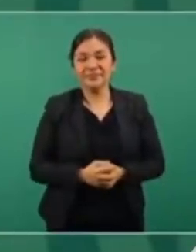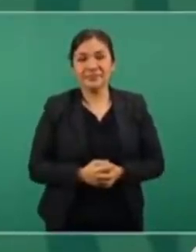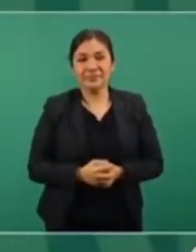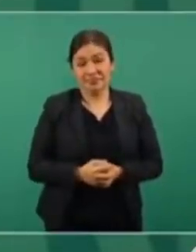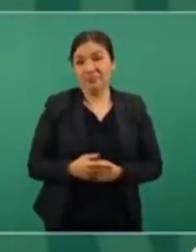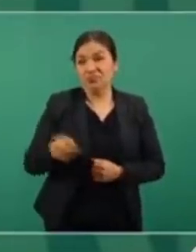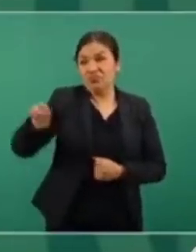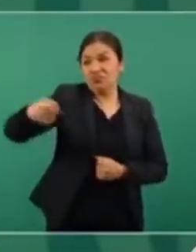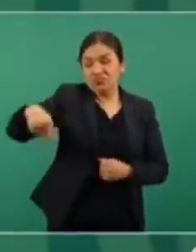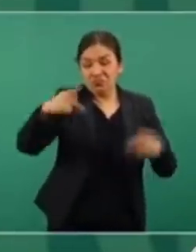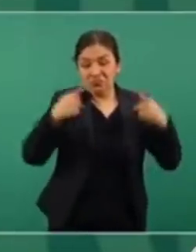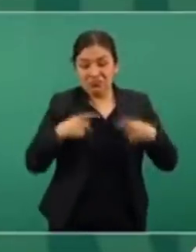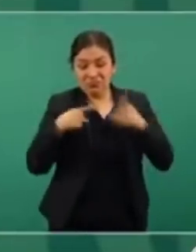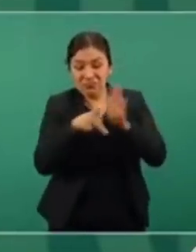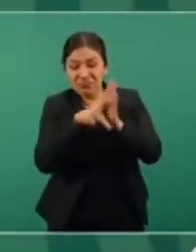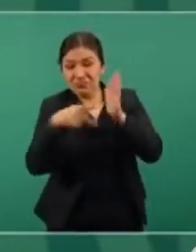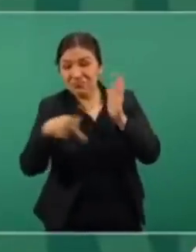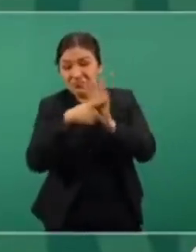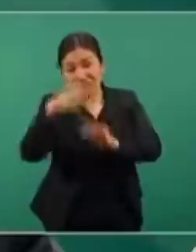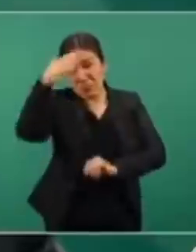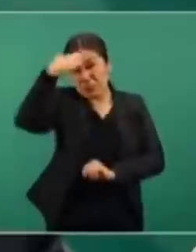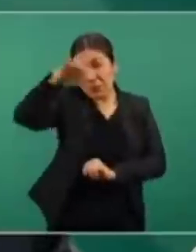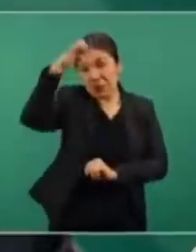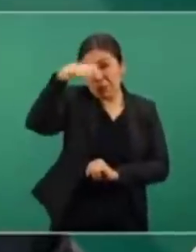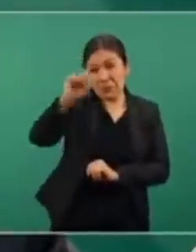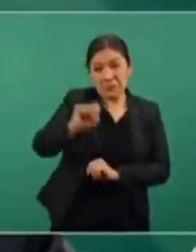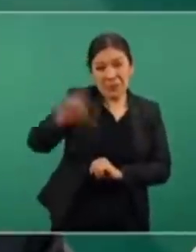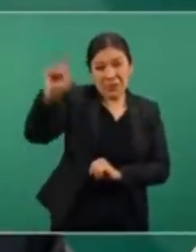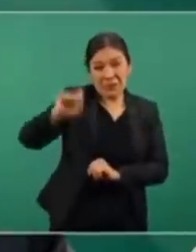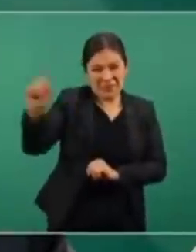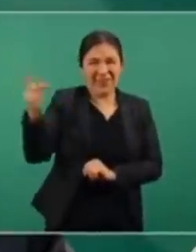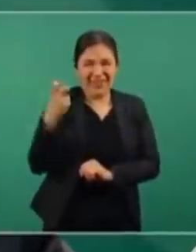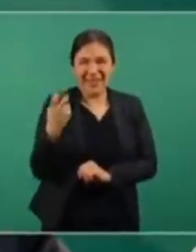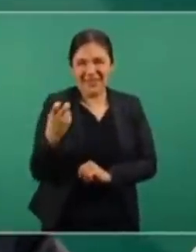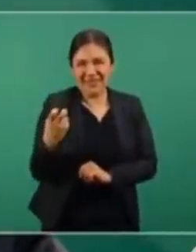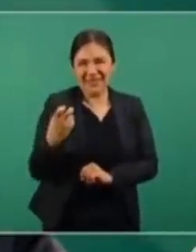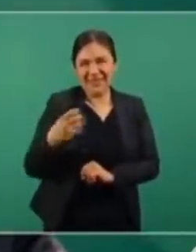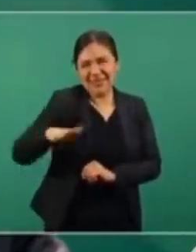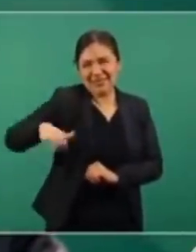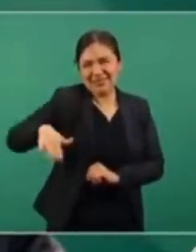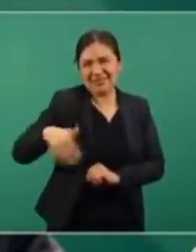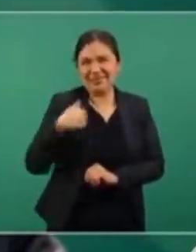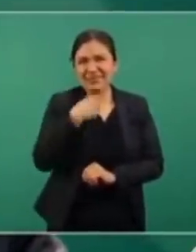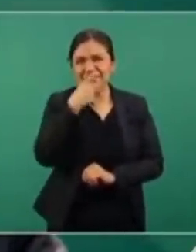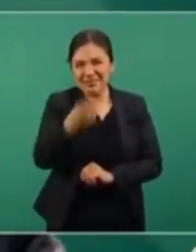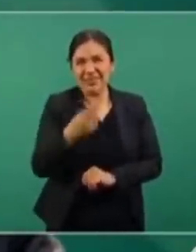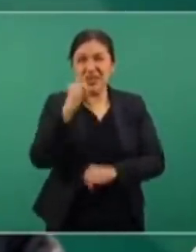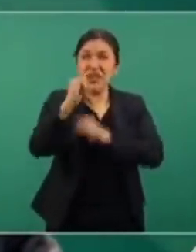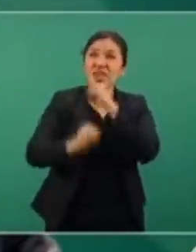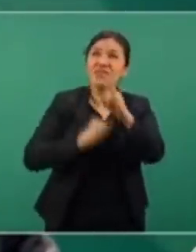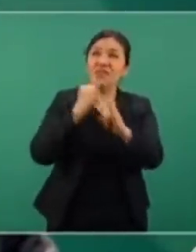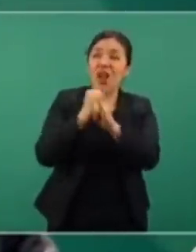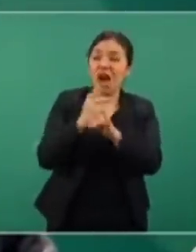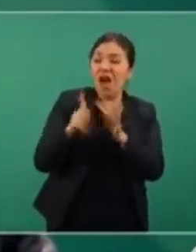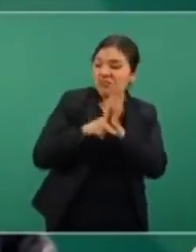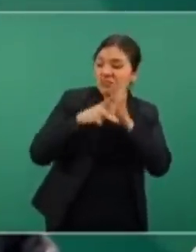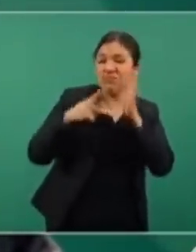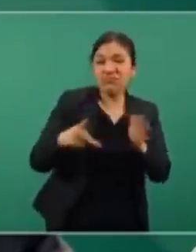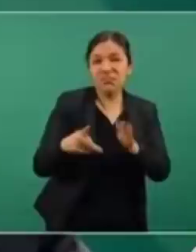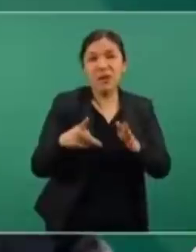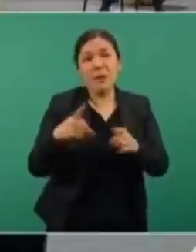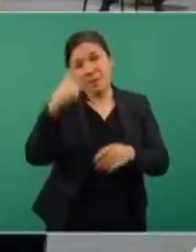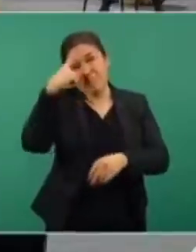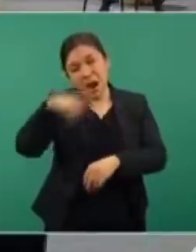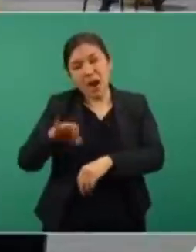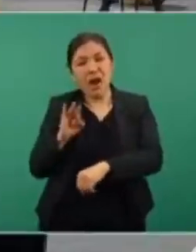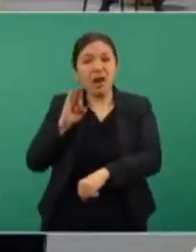expertos estos este internacionalistas pro